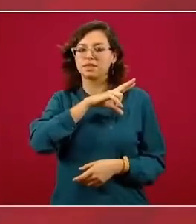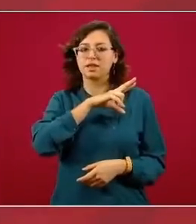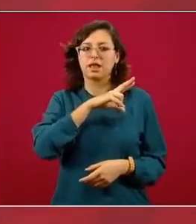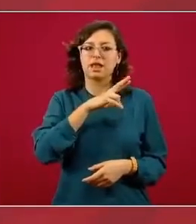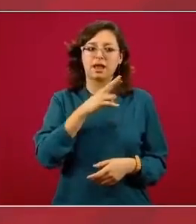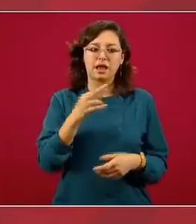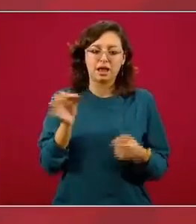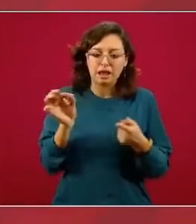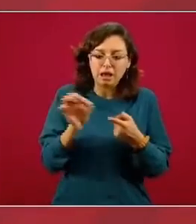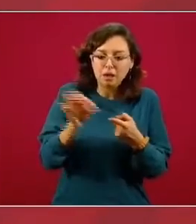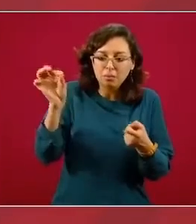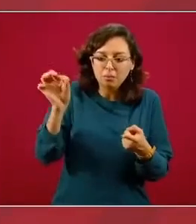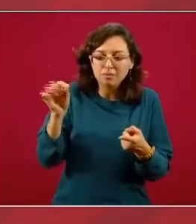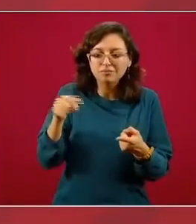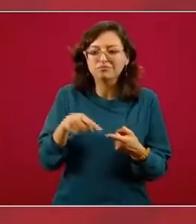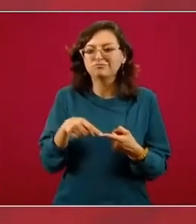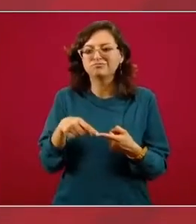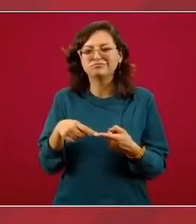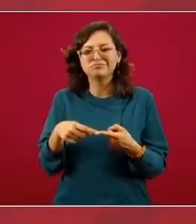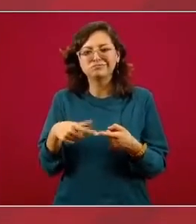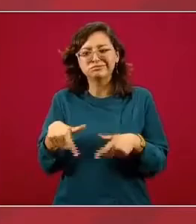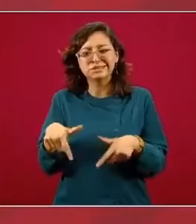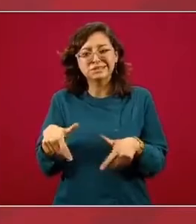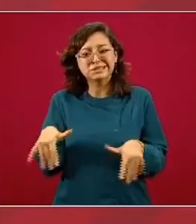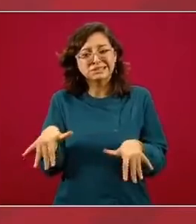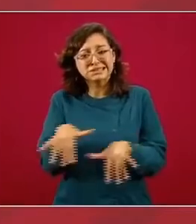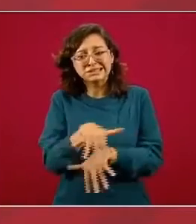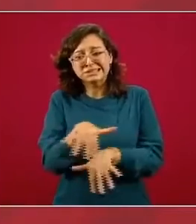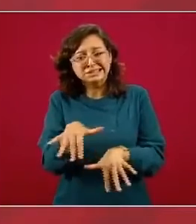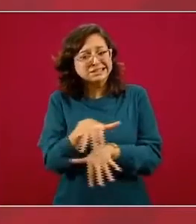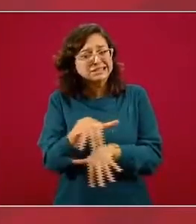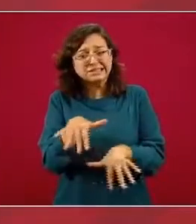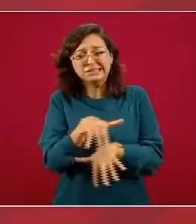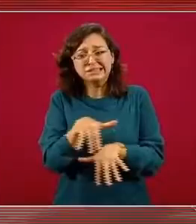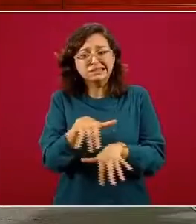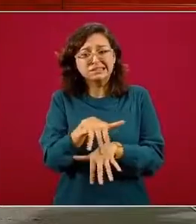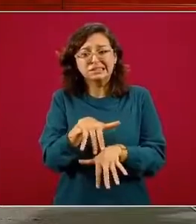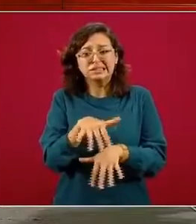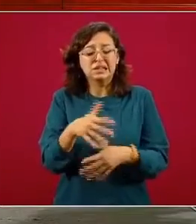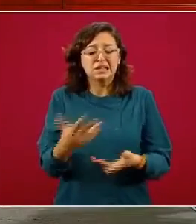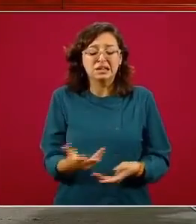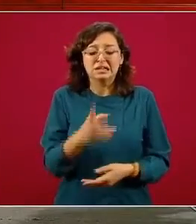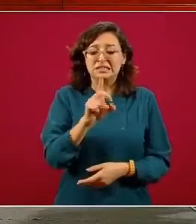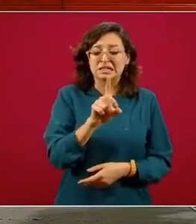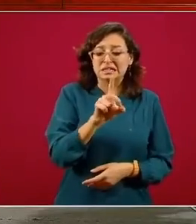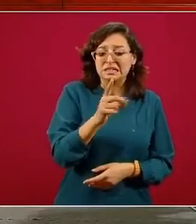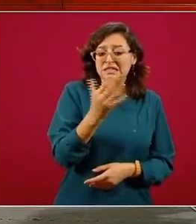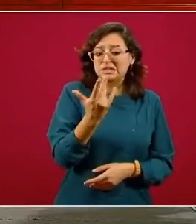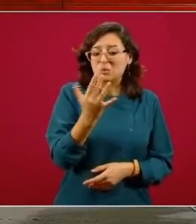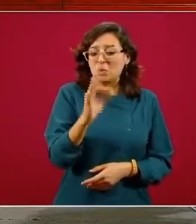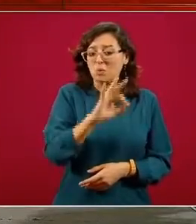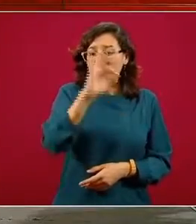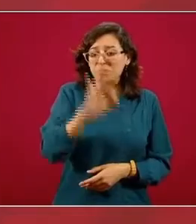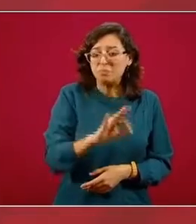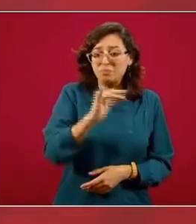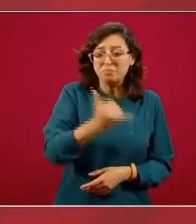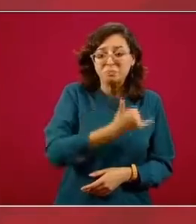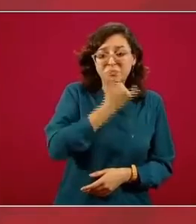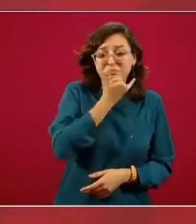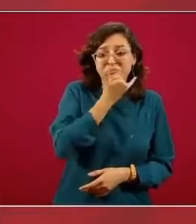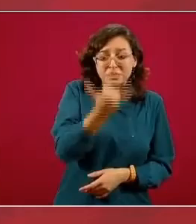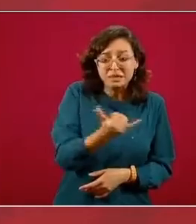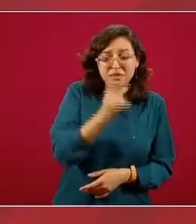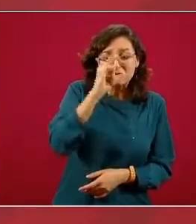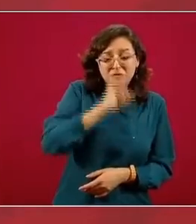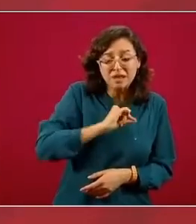pruebas rápidas tienen una calidad muy baja de 30 al 50 por ciento de sensibilidad de